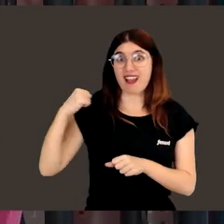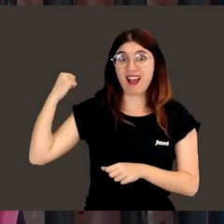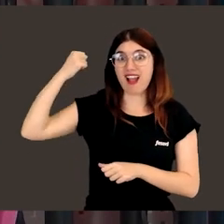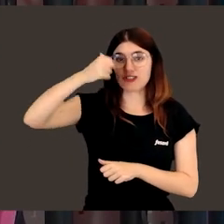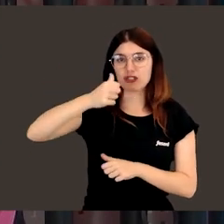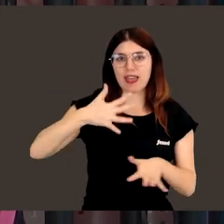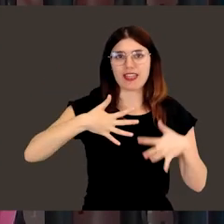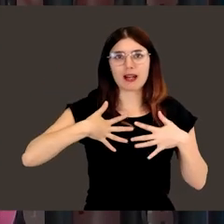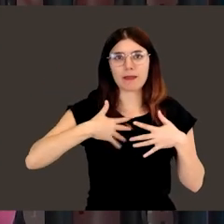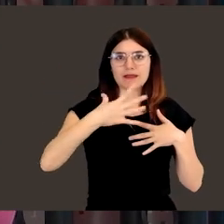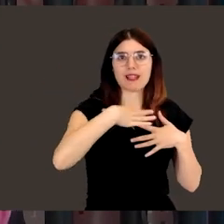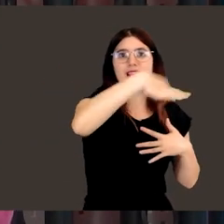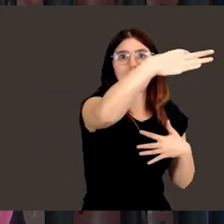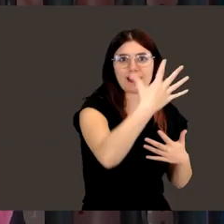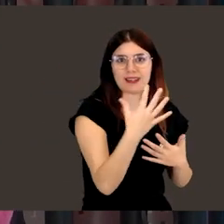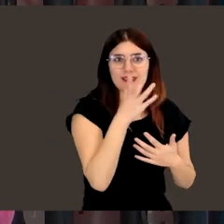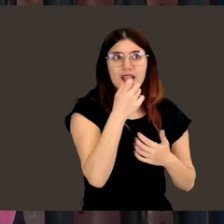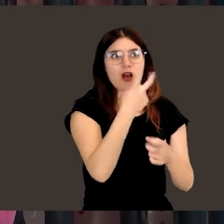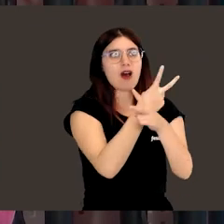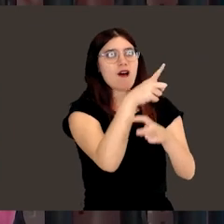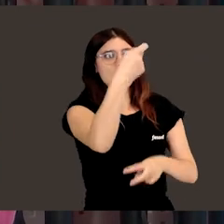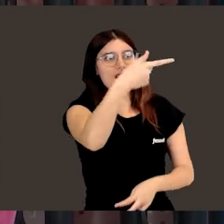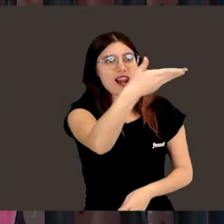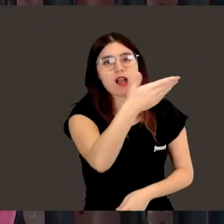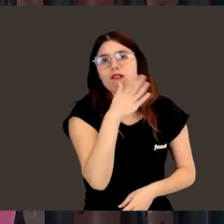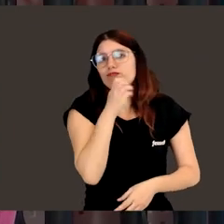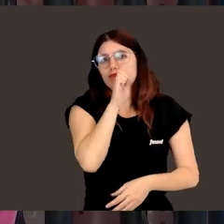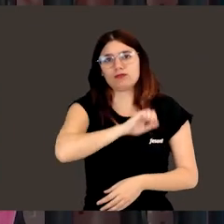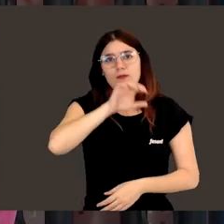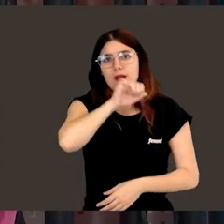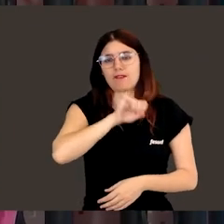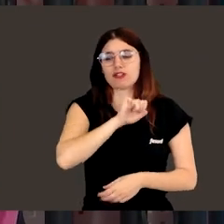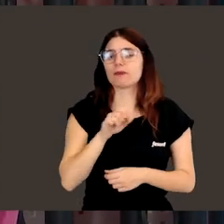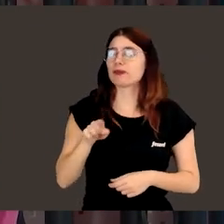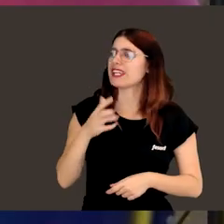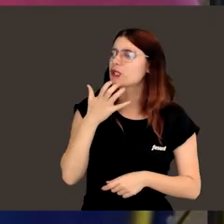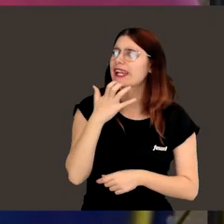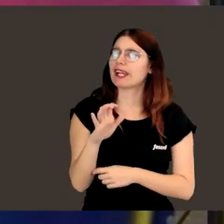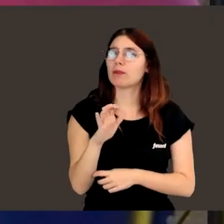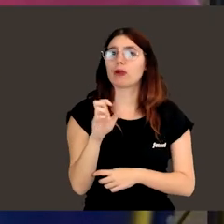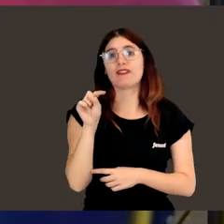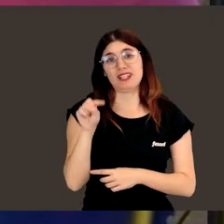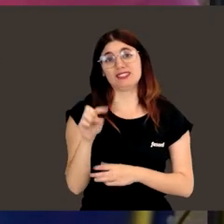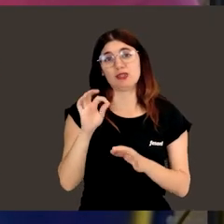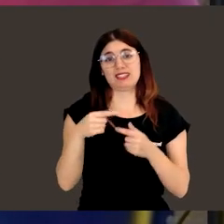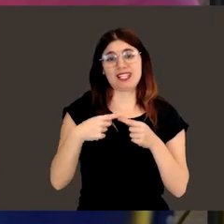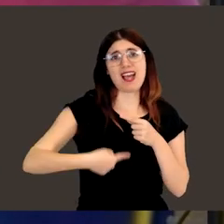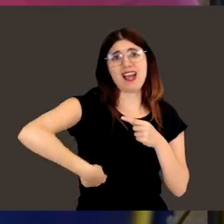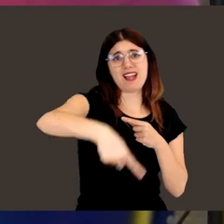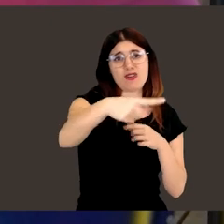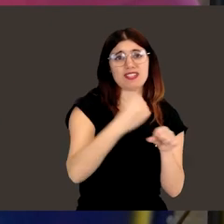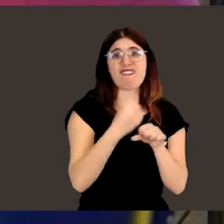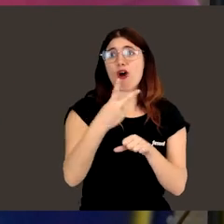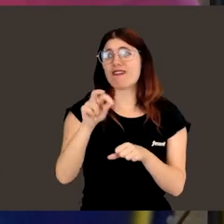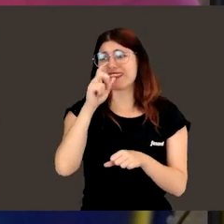trabajo de 20 años de repente se materializa en que a alguien le va bien. Ese es un ejemplo de que esto es una